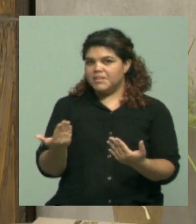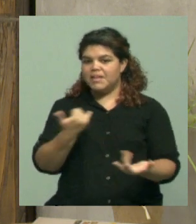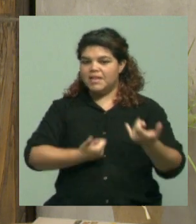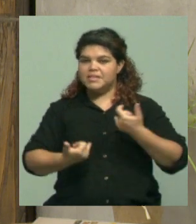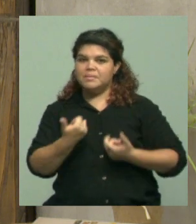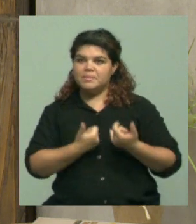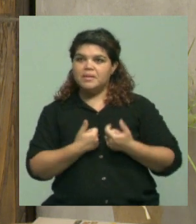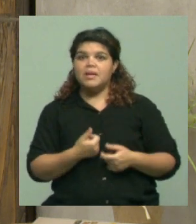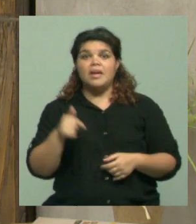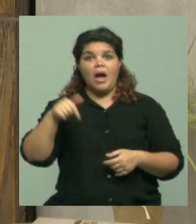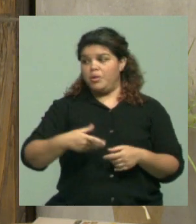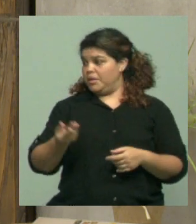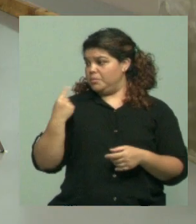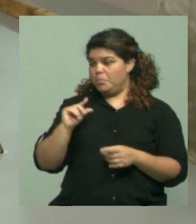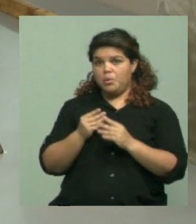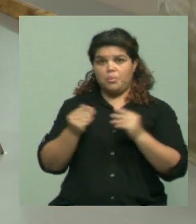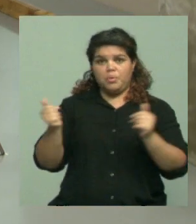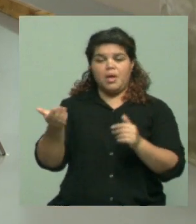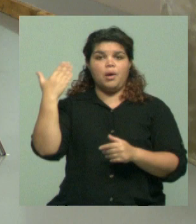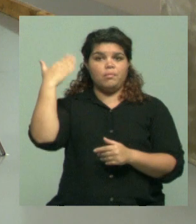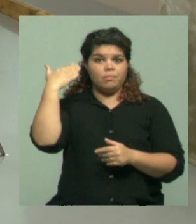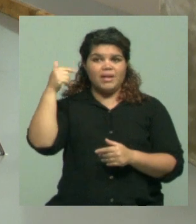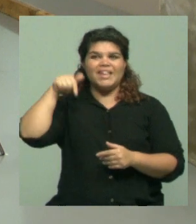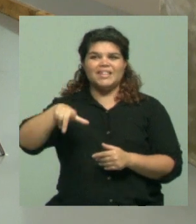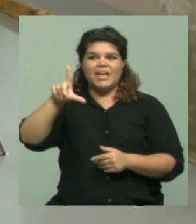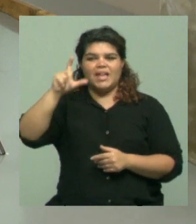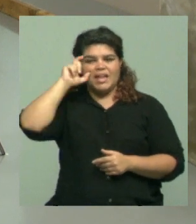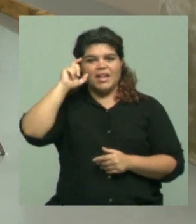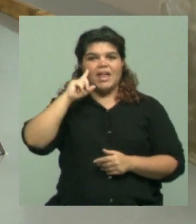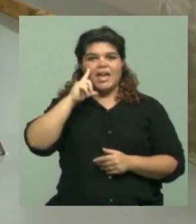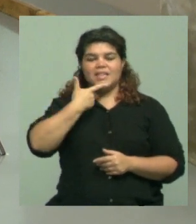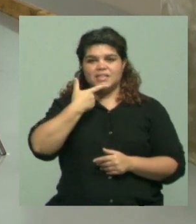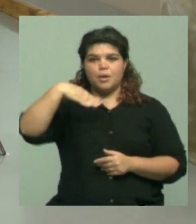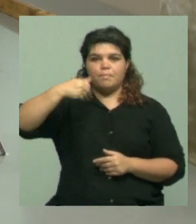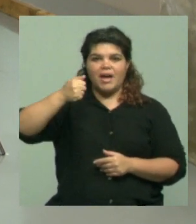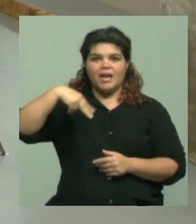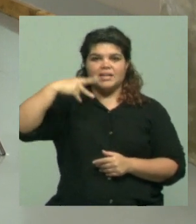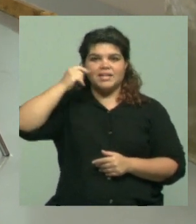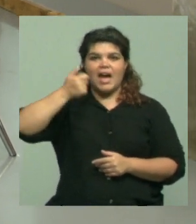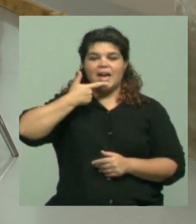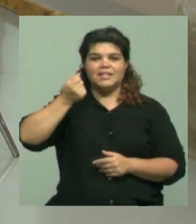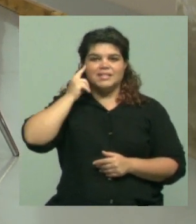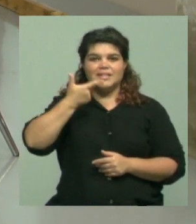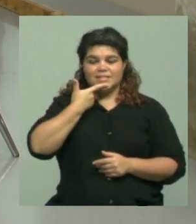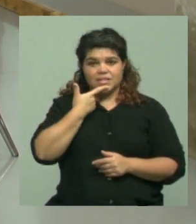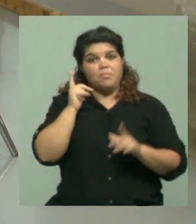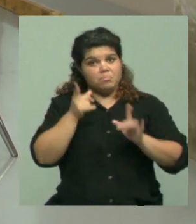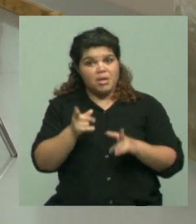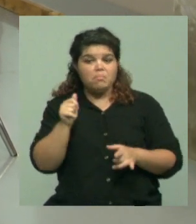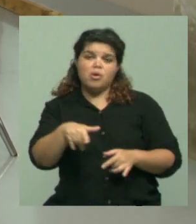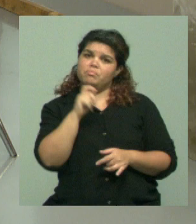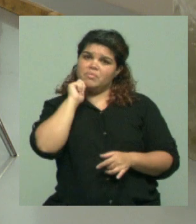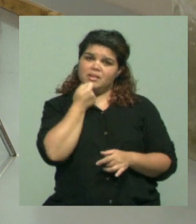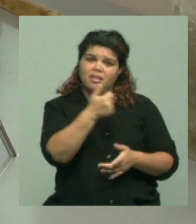recién acaba de terminar este primer simposio mendocino dedicado a la Leish Maniasis. Él ha sido parte de esto y, bueno, estaba bueno tenerte acá para poder hablar de esto.